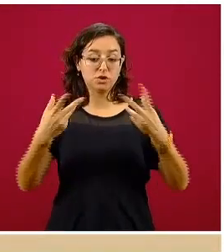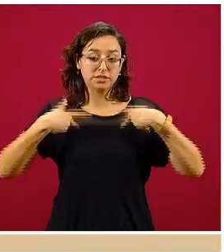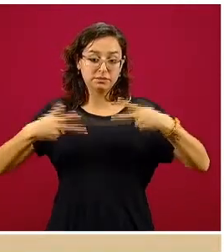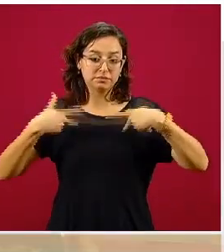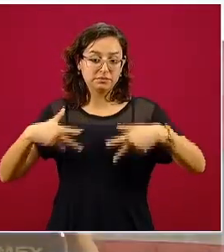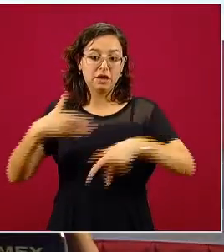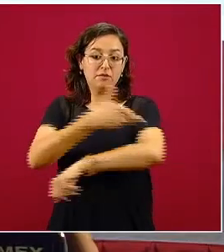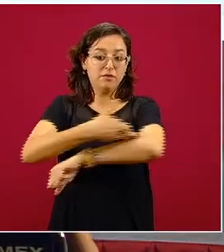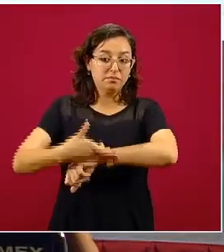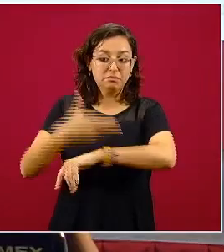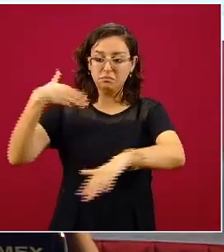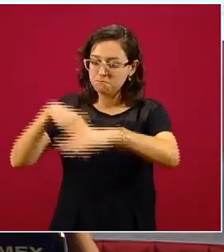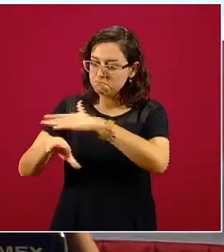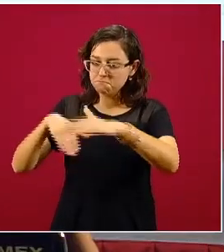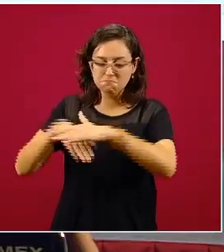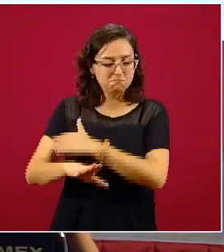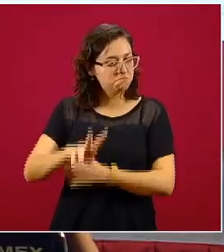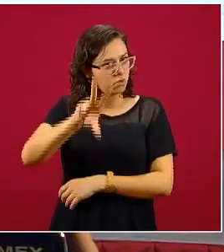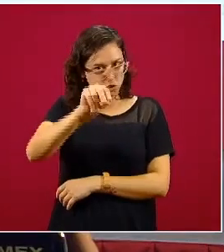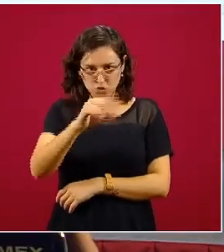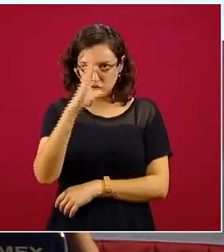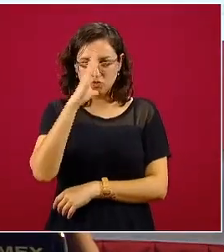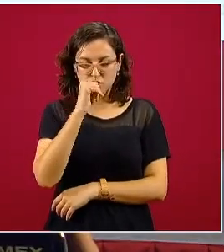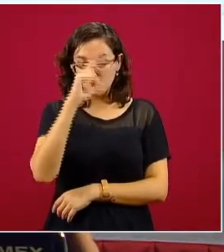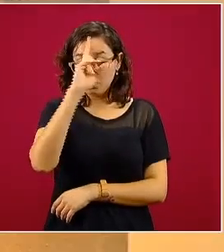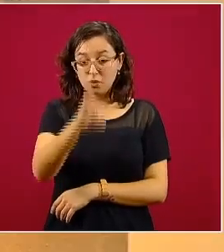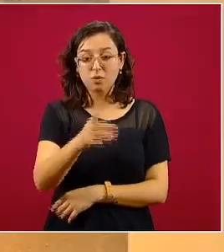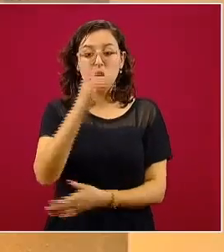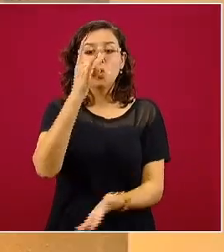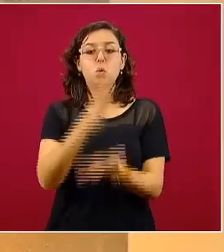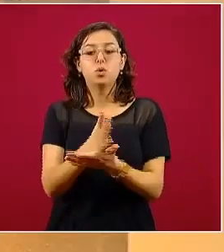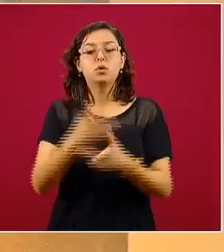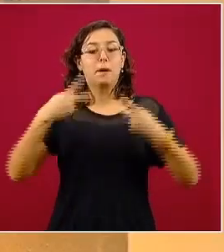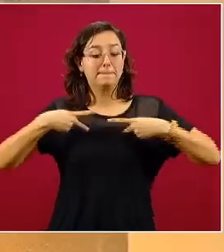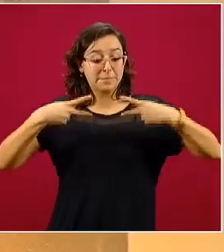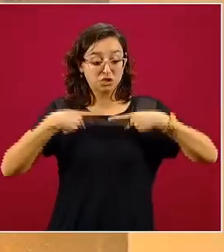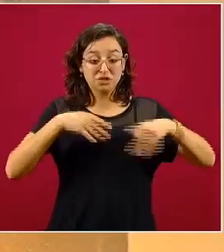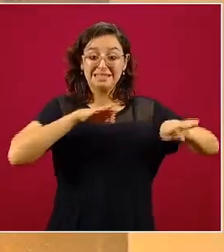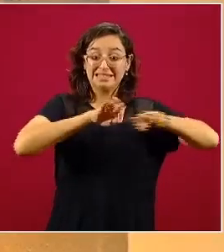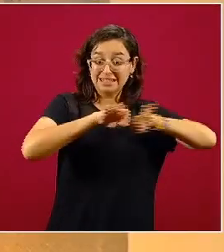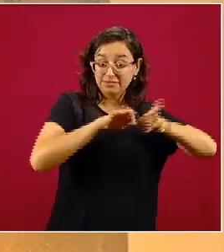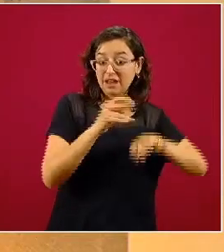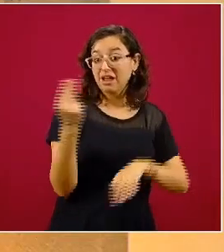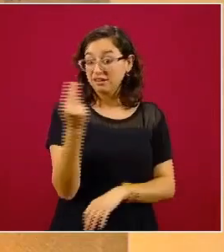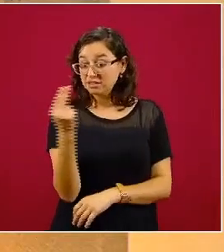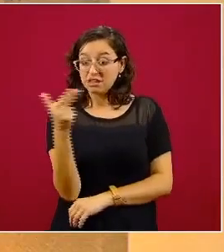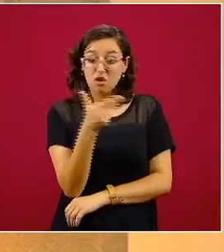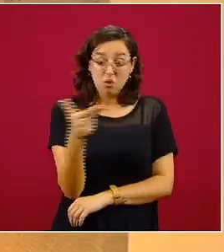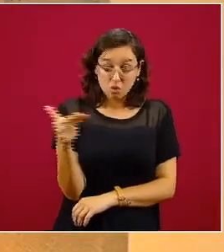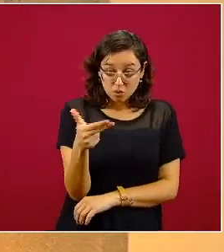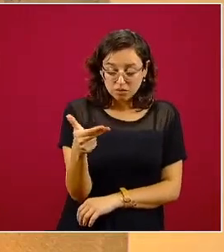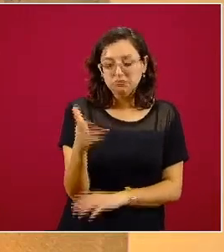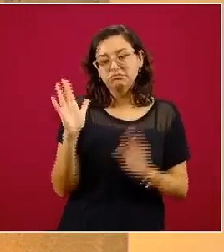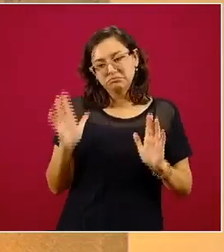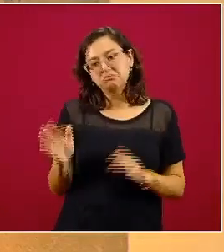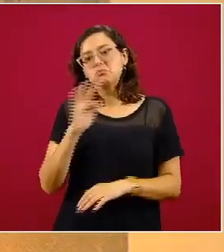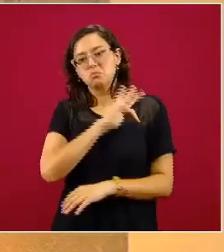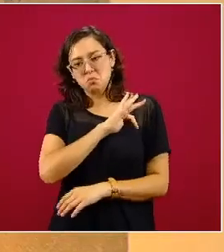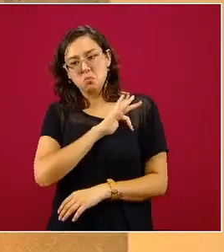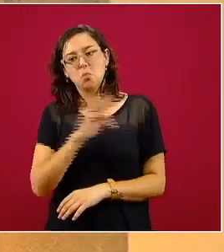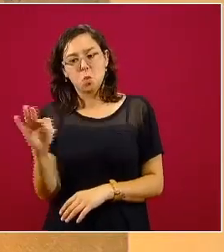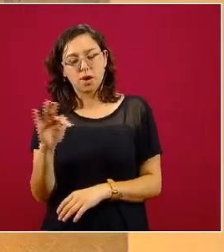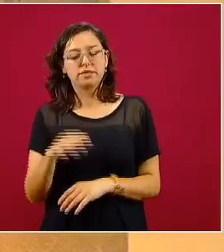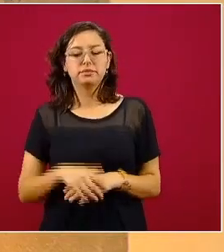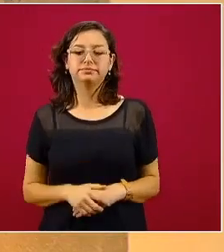personas, a familias completas, no, es solamente para poder dar servicio a personas que están en actividades